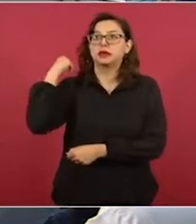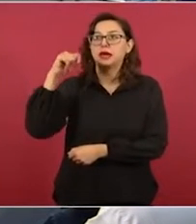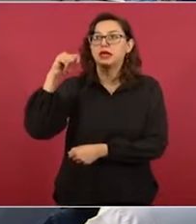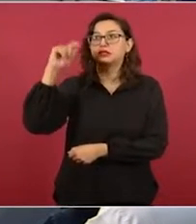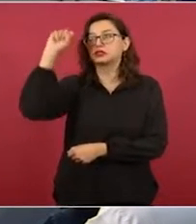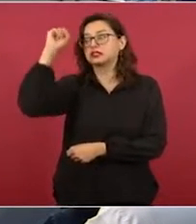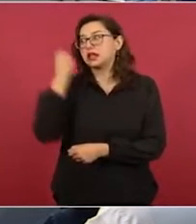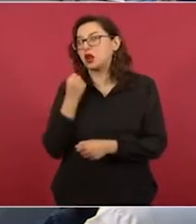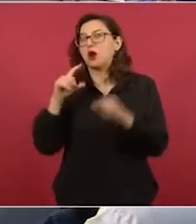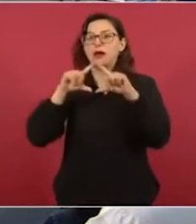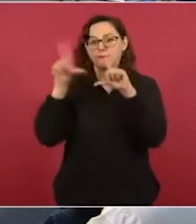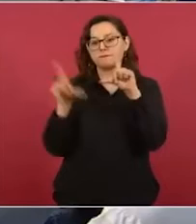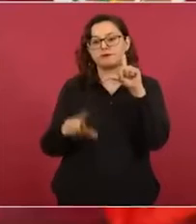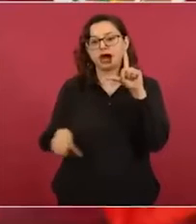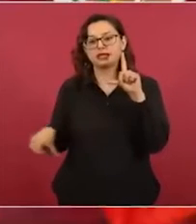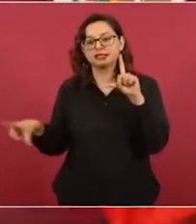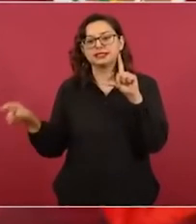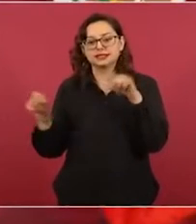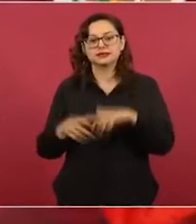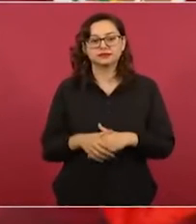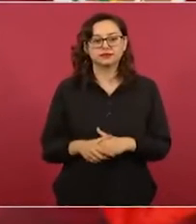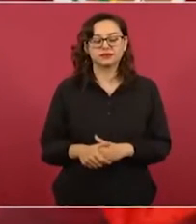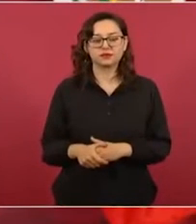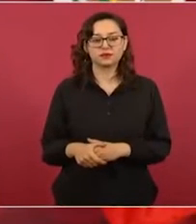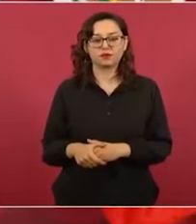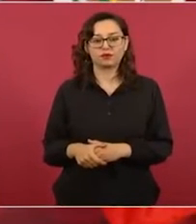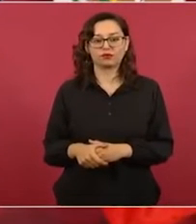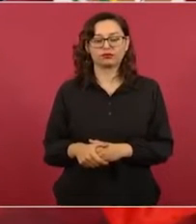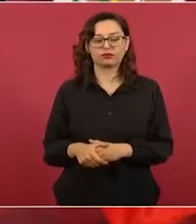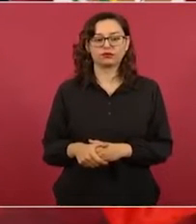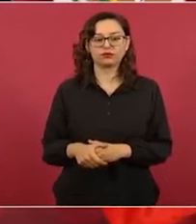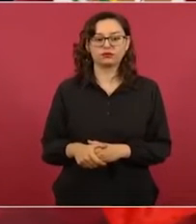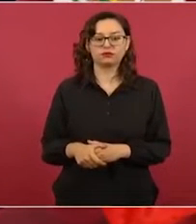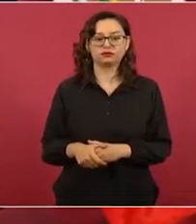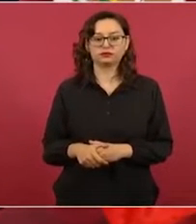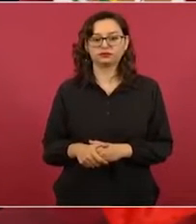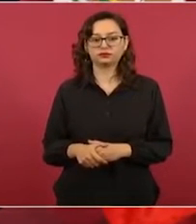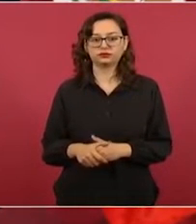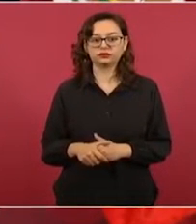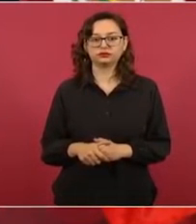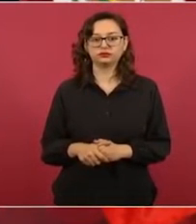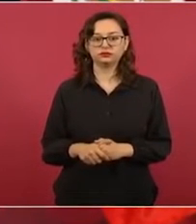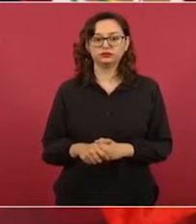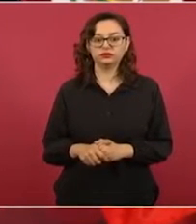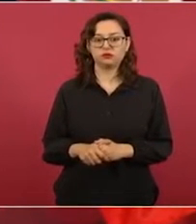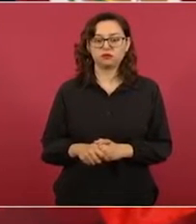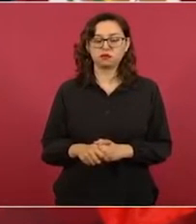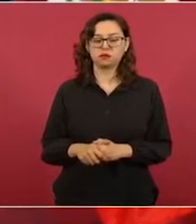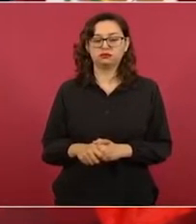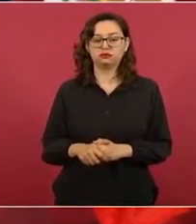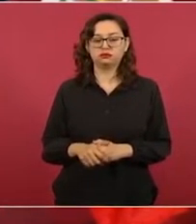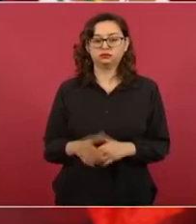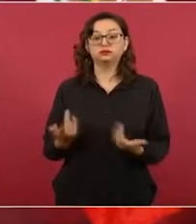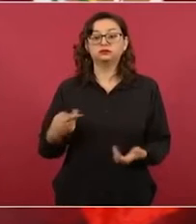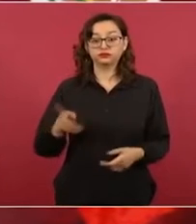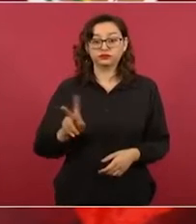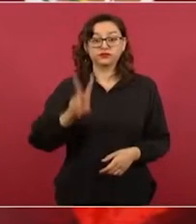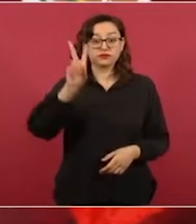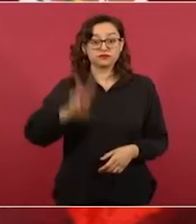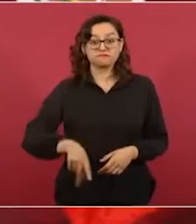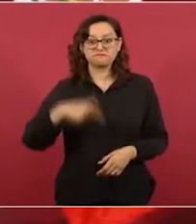el país. Bueno, pero me da mucho gusto